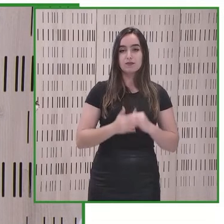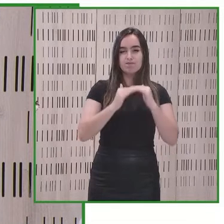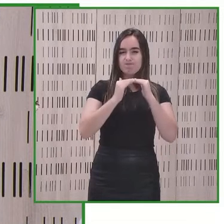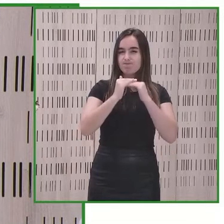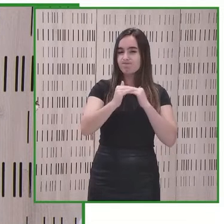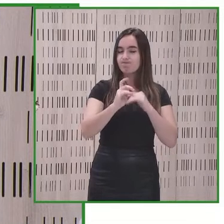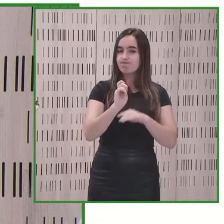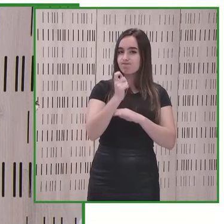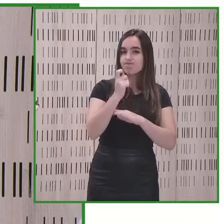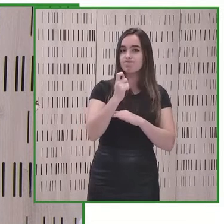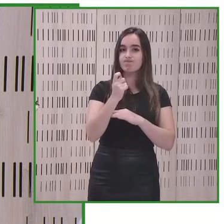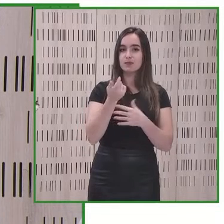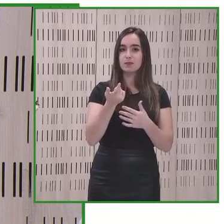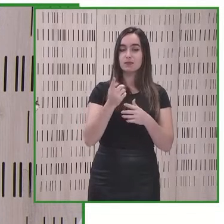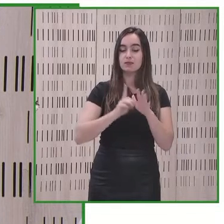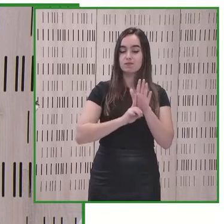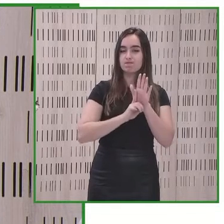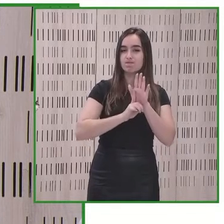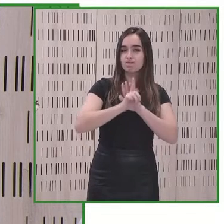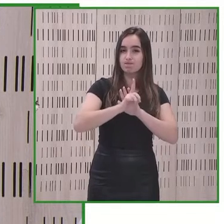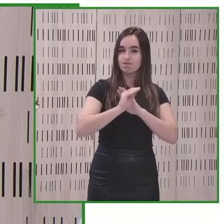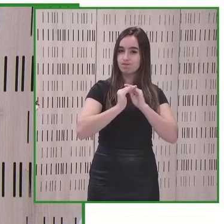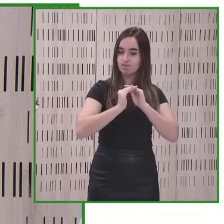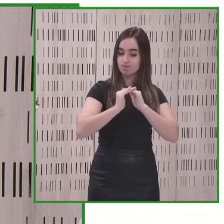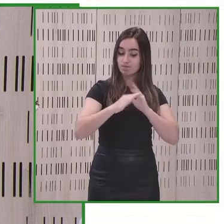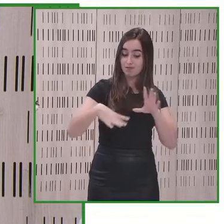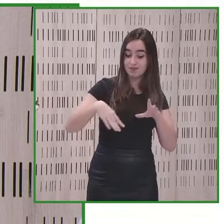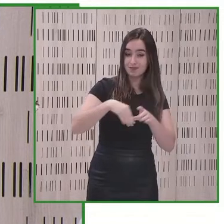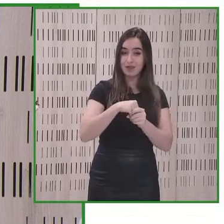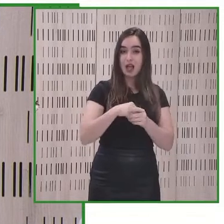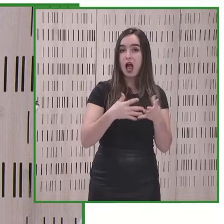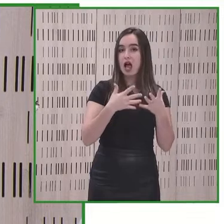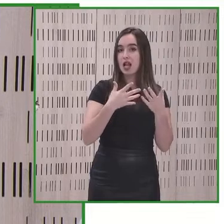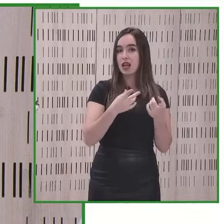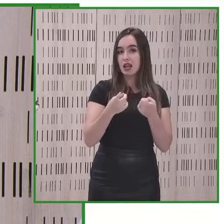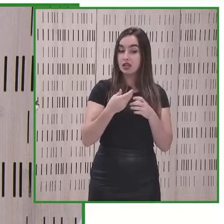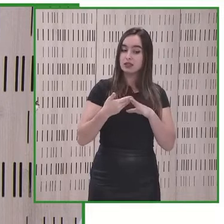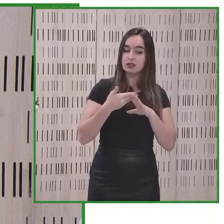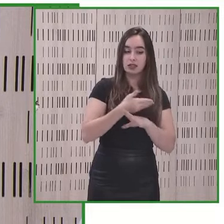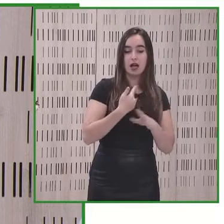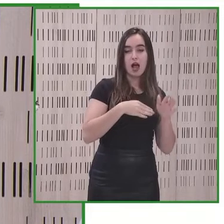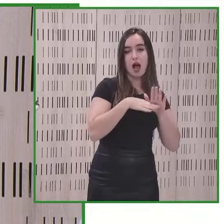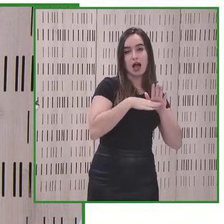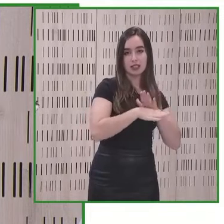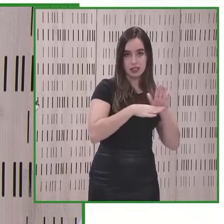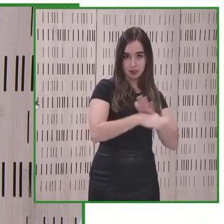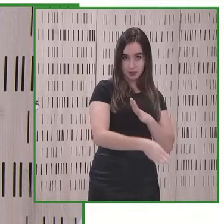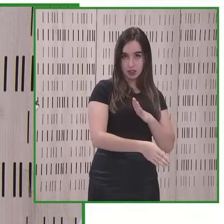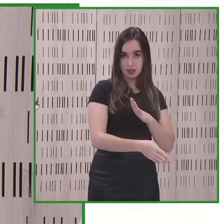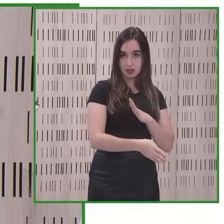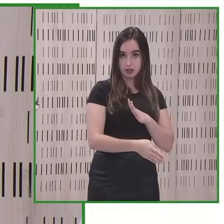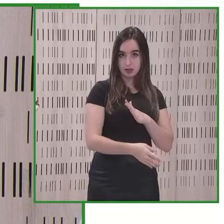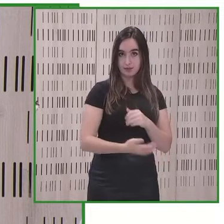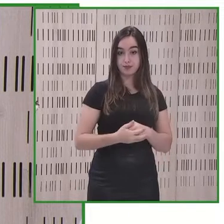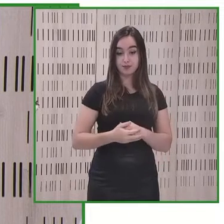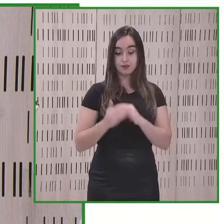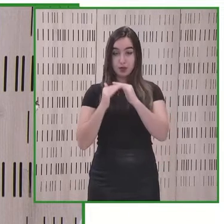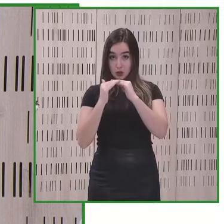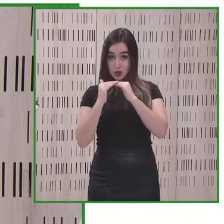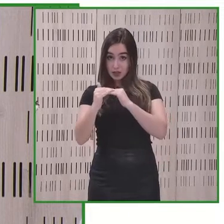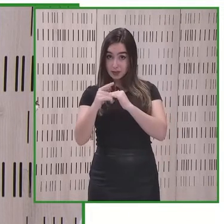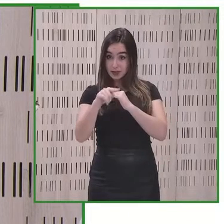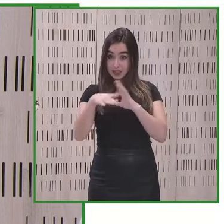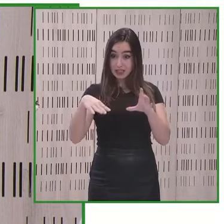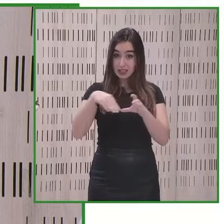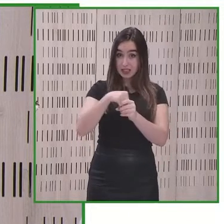y el desarrollo inclusivo no se puede crear si no pasamos también por el ámbito de la accesibilidad la sostenibilidad si no es inclusiva